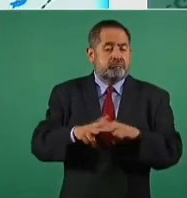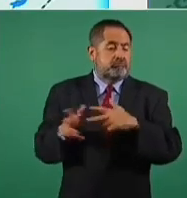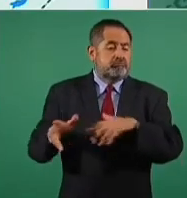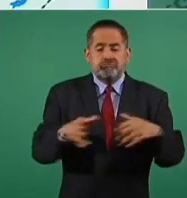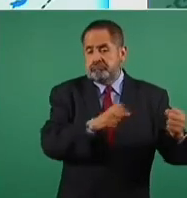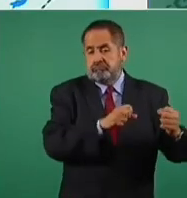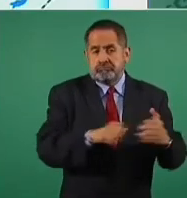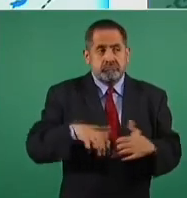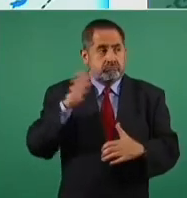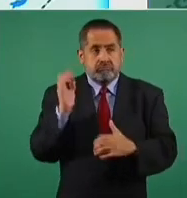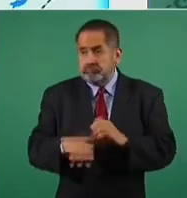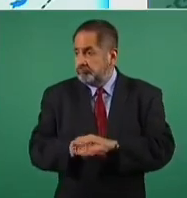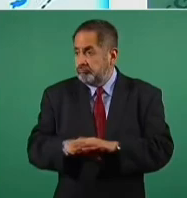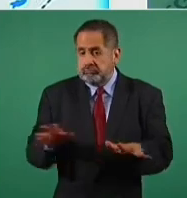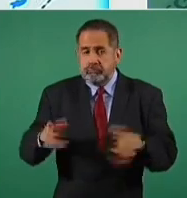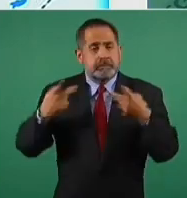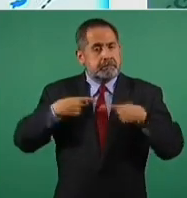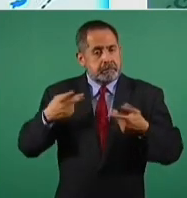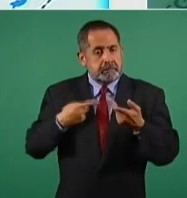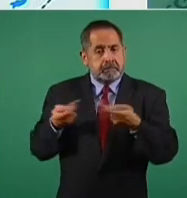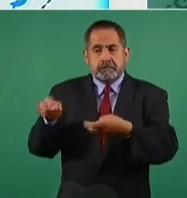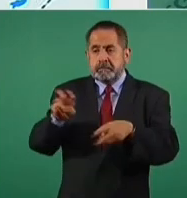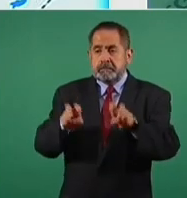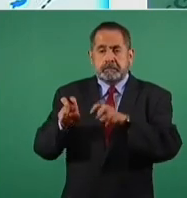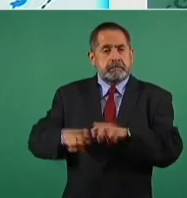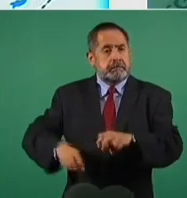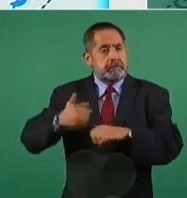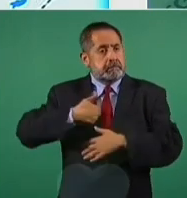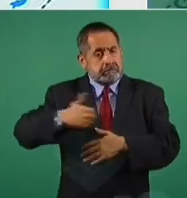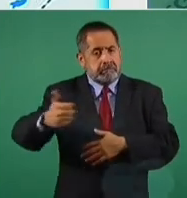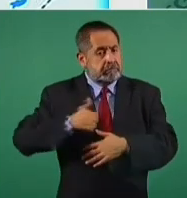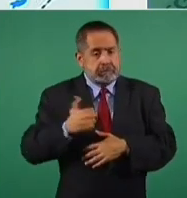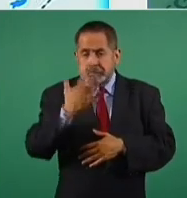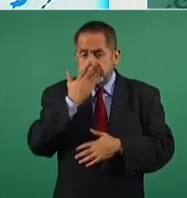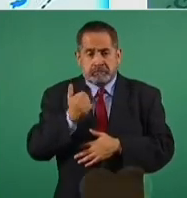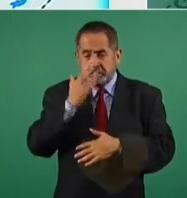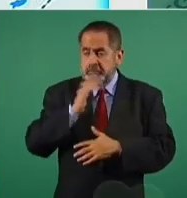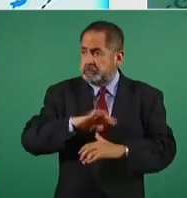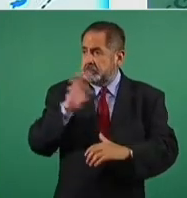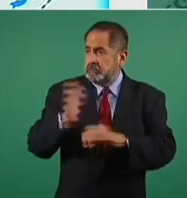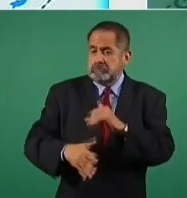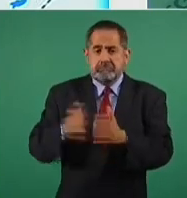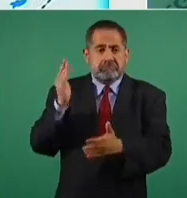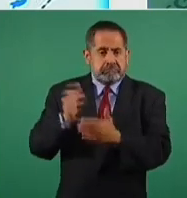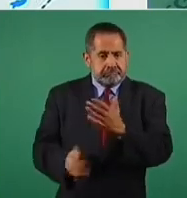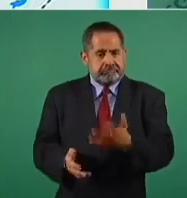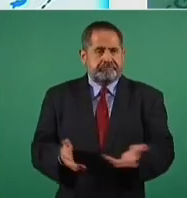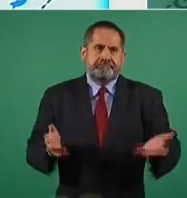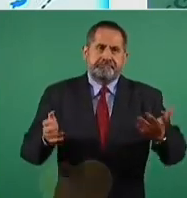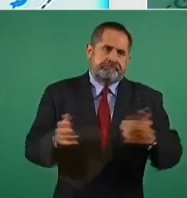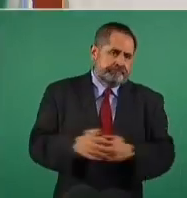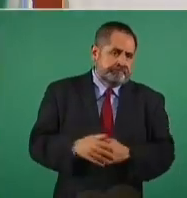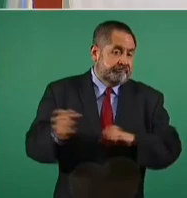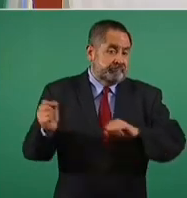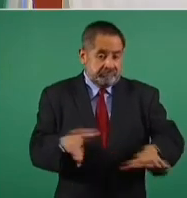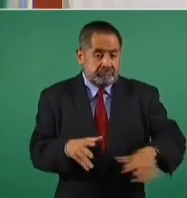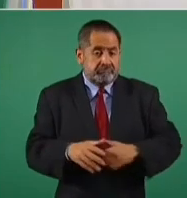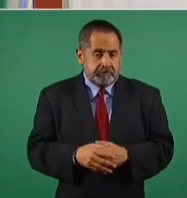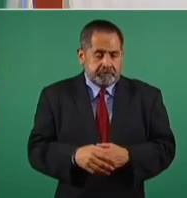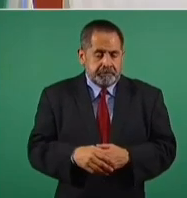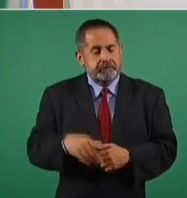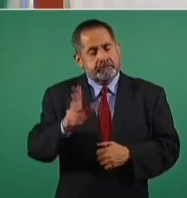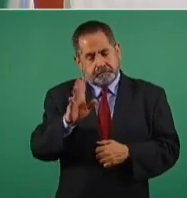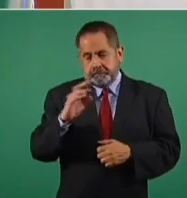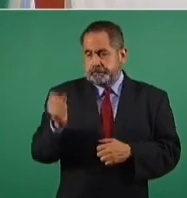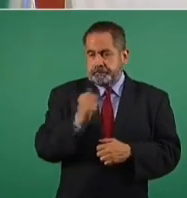acabaron los trenes de pasajeros que había. Entonces, todo esto quedó en el abandono. Afortunadamente, como